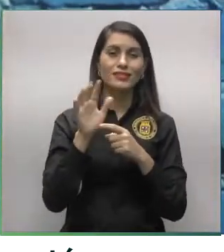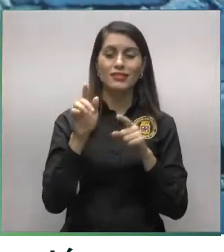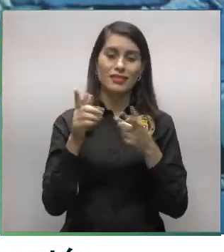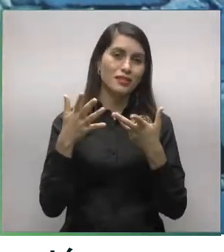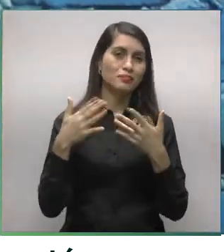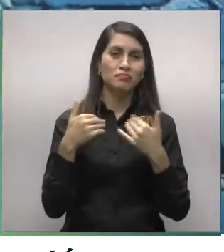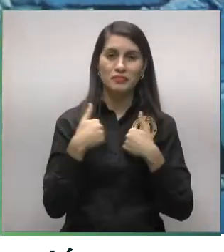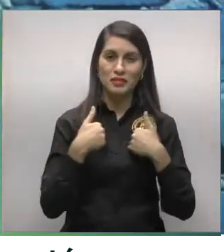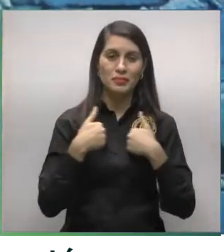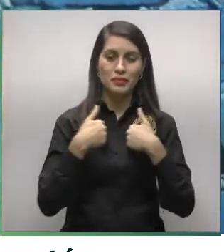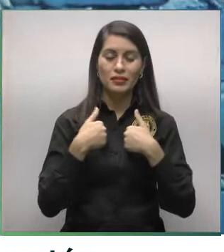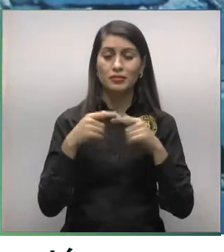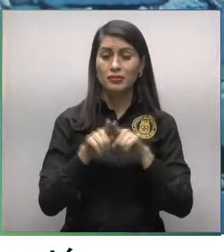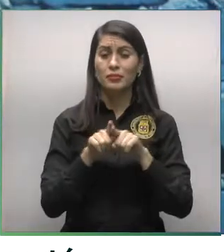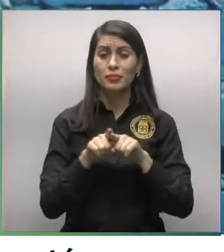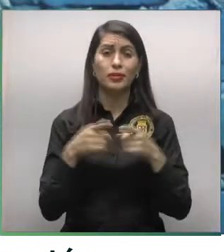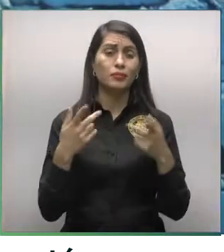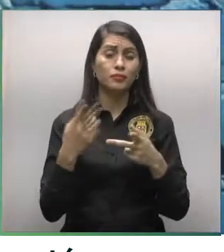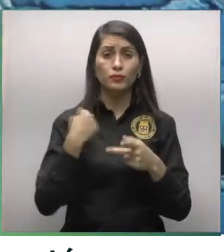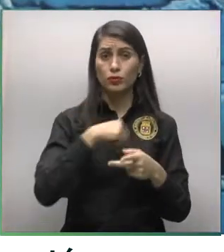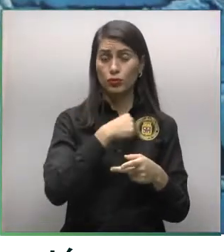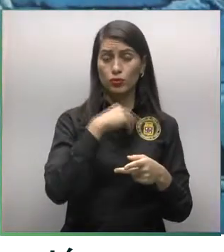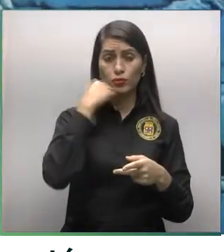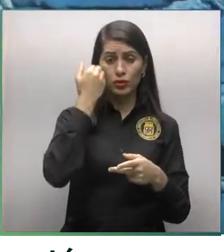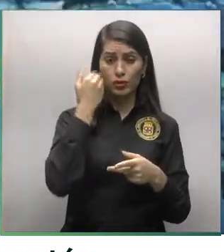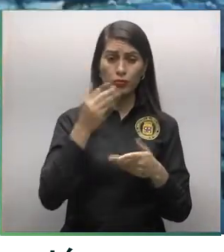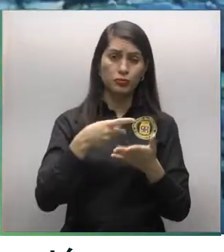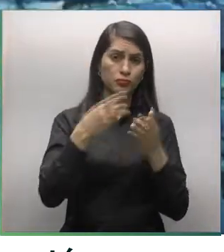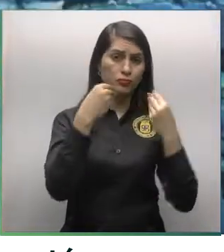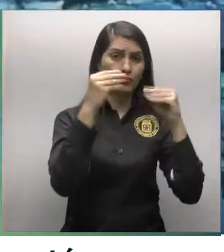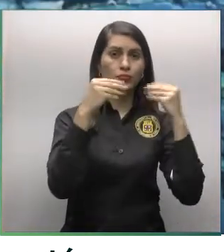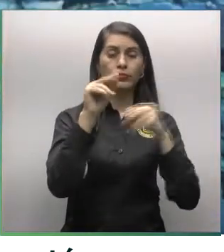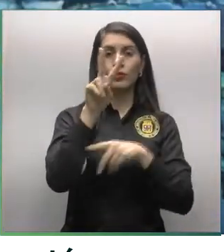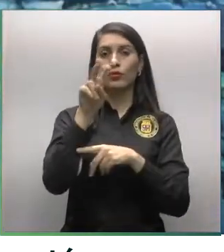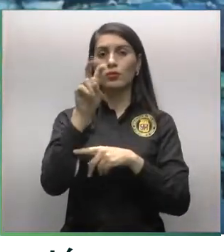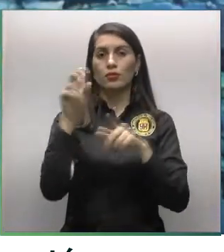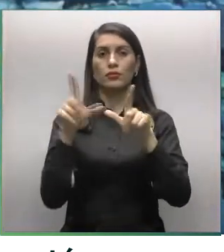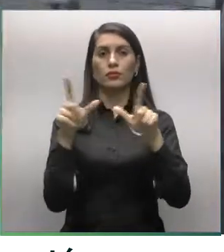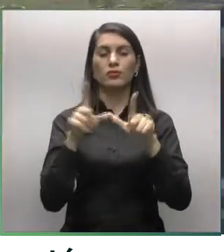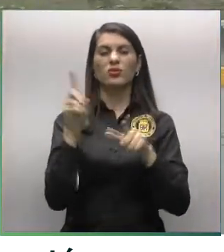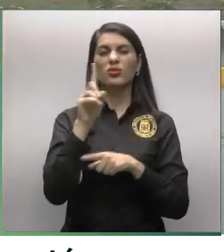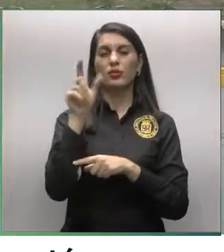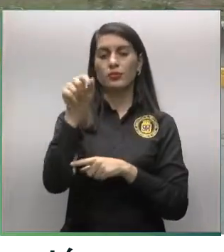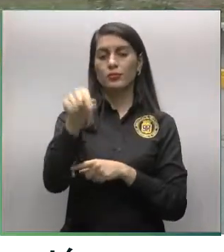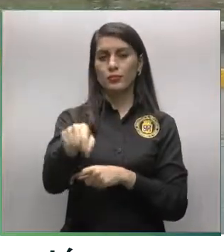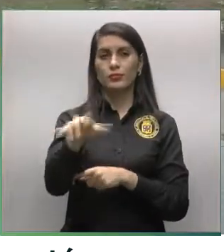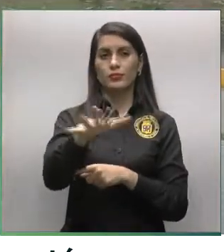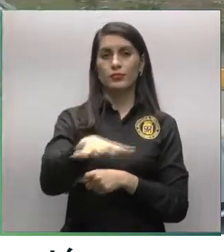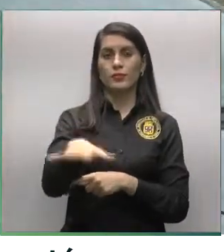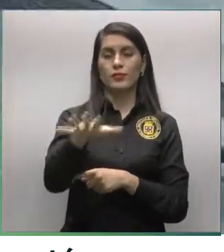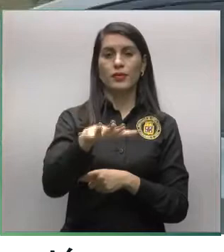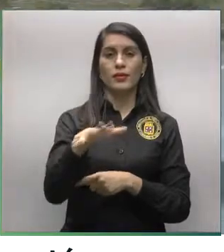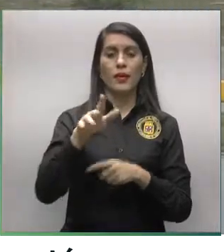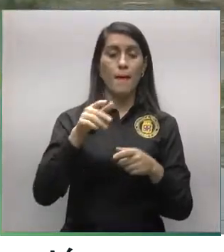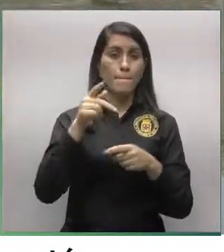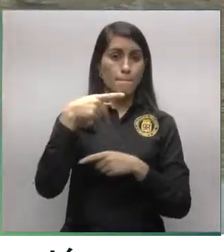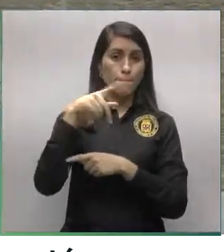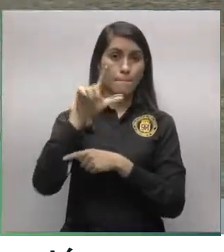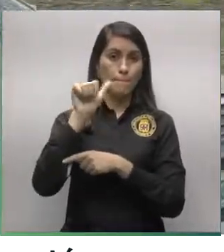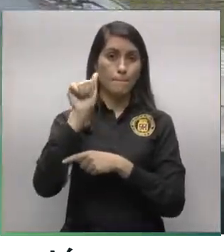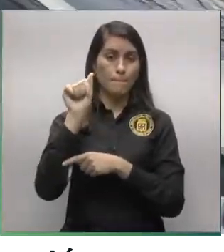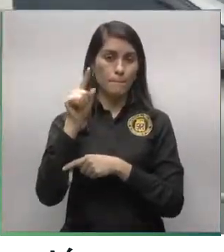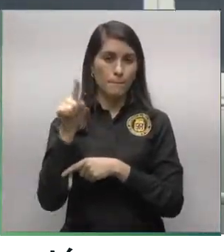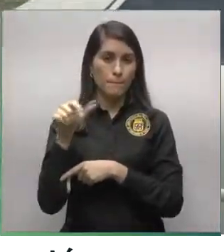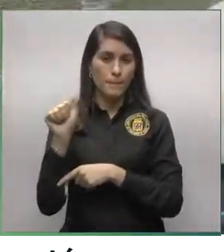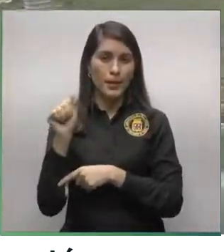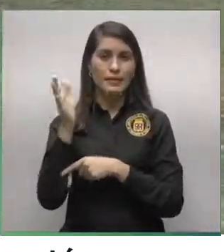ser el kit de una gorra y una mascarilla y el precio es de 200 lempiras. El punto específico será en la Plaza Milenaria. Para los que no conocen la